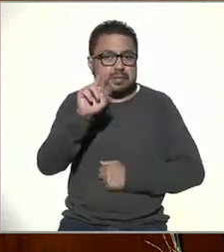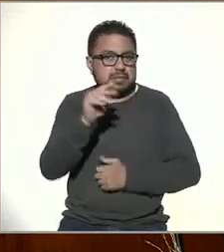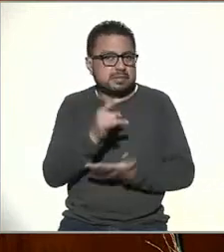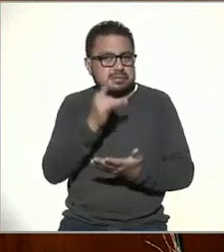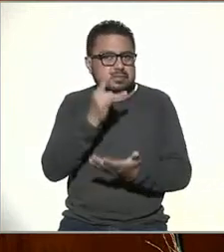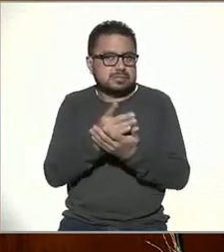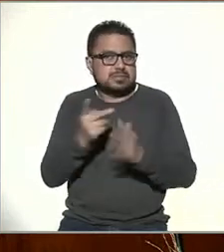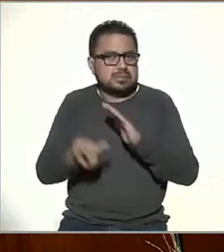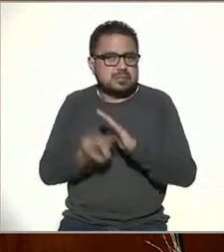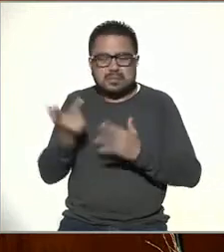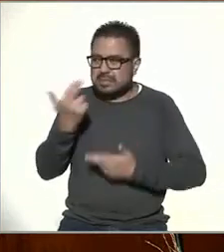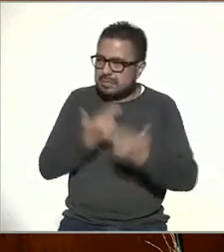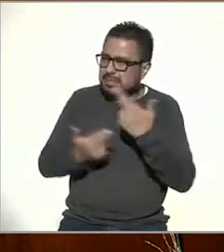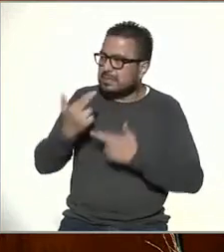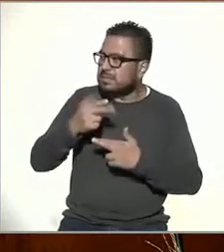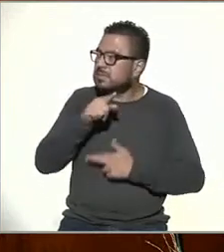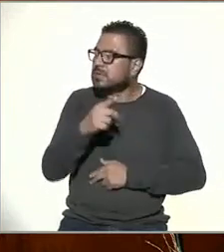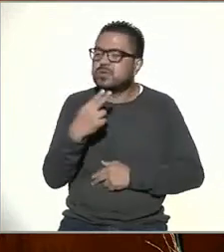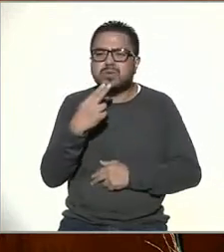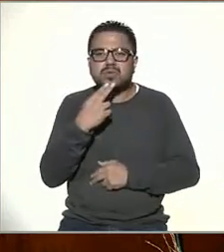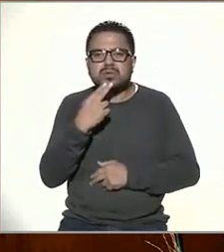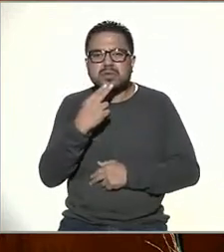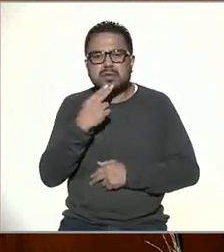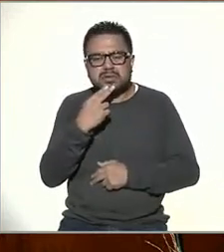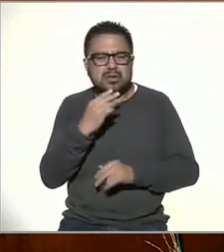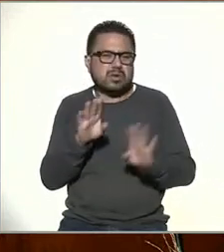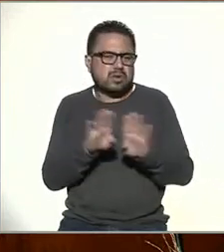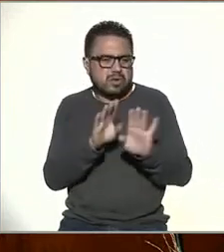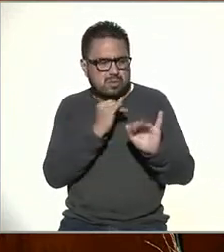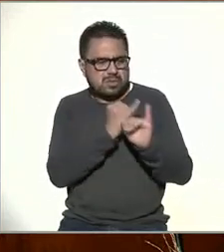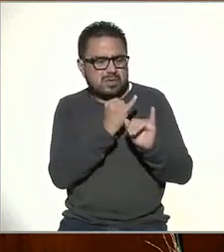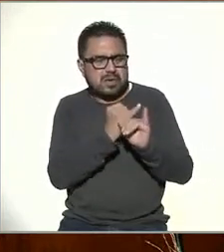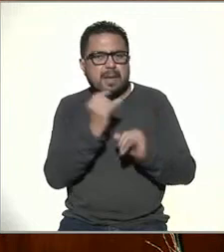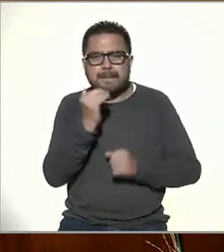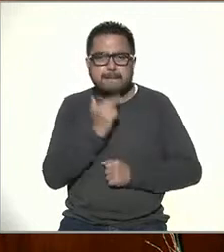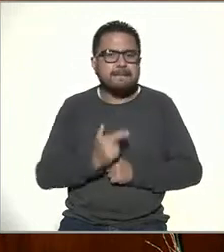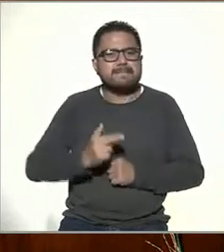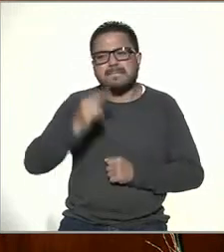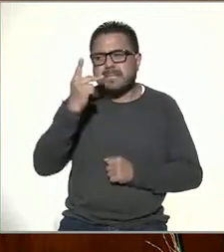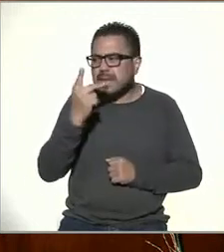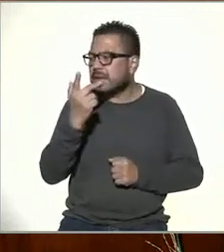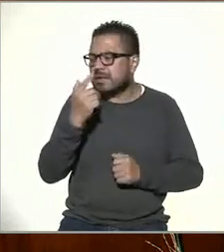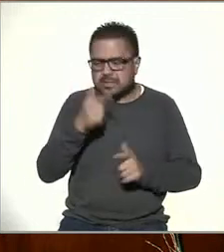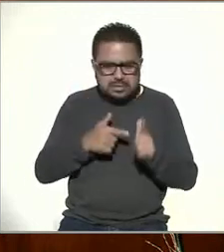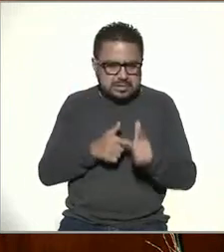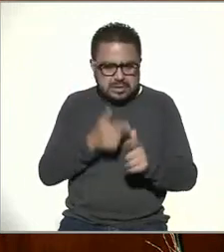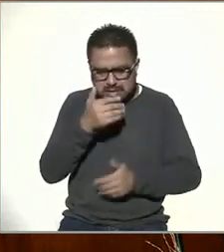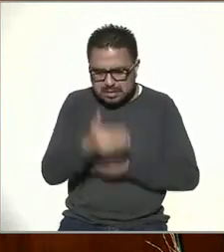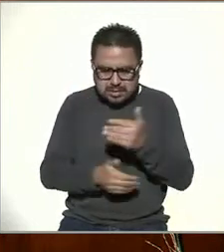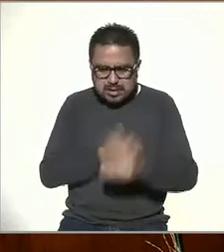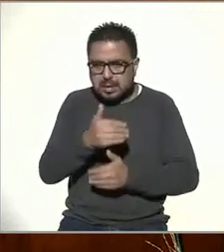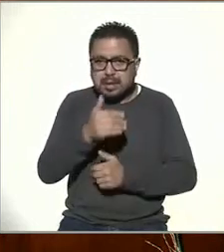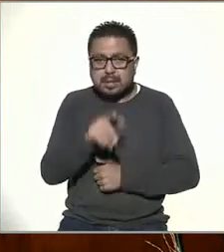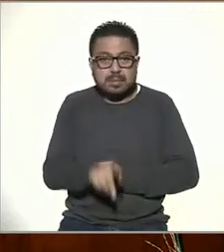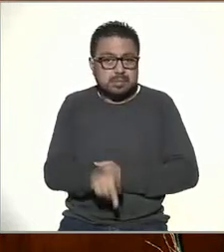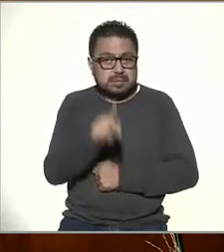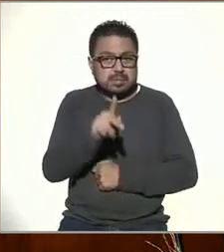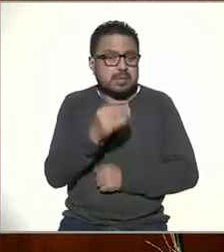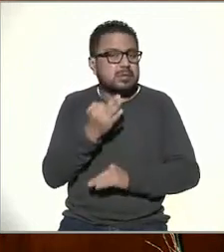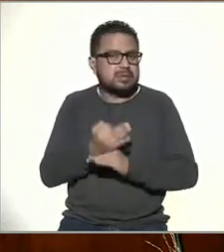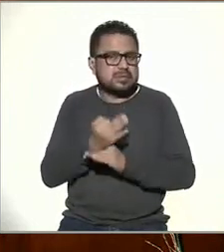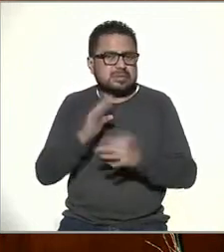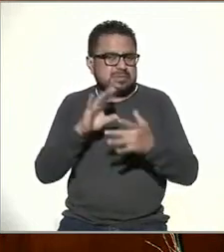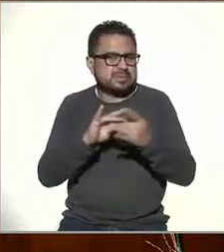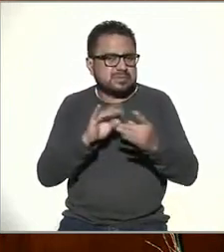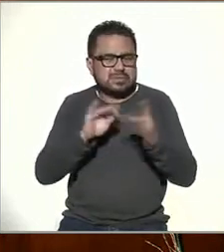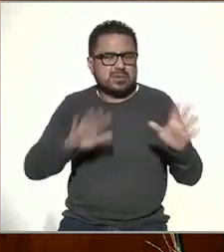de volver atrás, sino de utilizar herramientas como Internet para mejorar, para seguir adelante. Pero vamos a hablar de